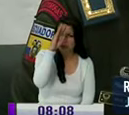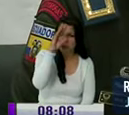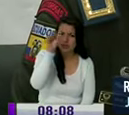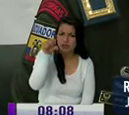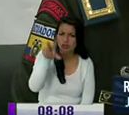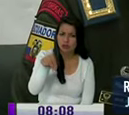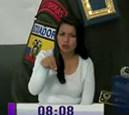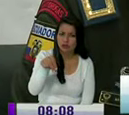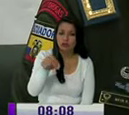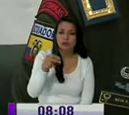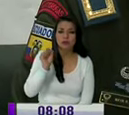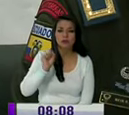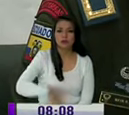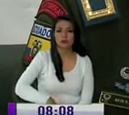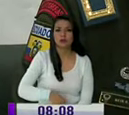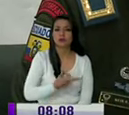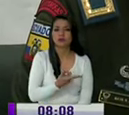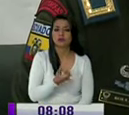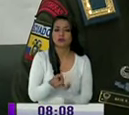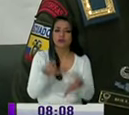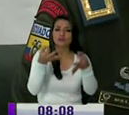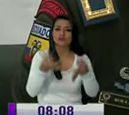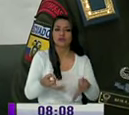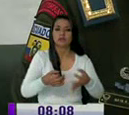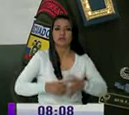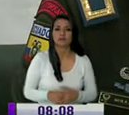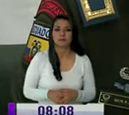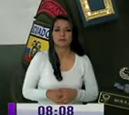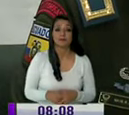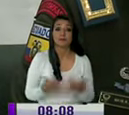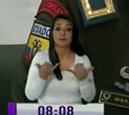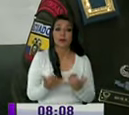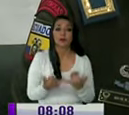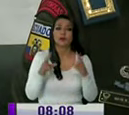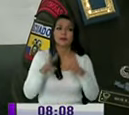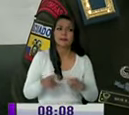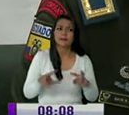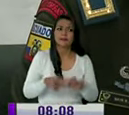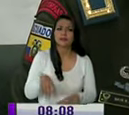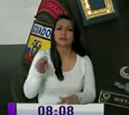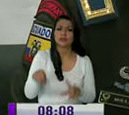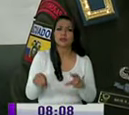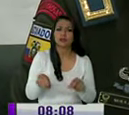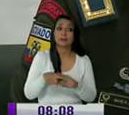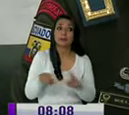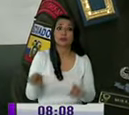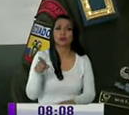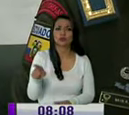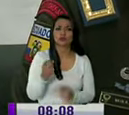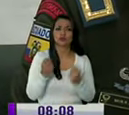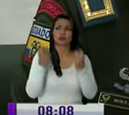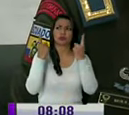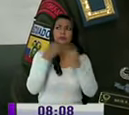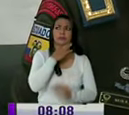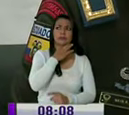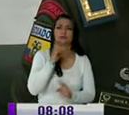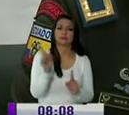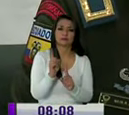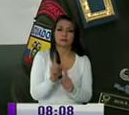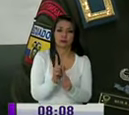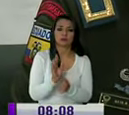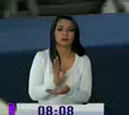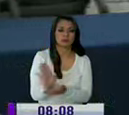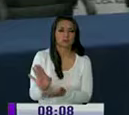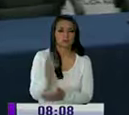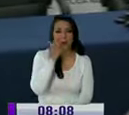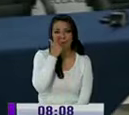pertenecen o no pertenecen a la Policía Nacional, si está haciendo una investigación o no y no se dejen sorprender por este tipo